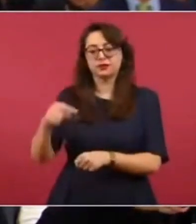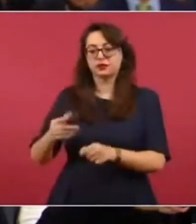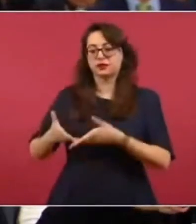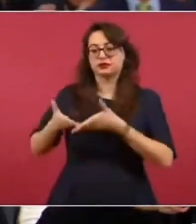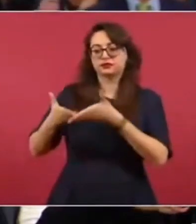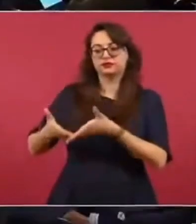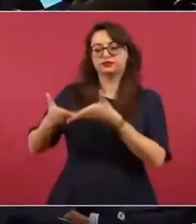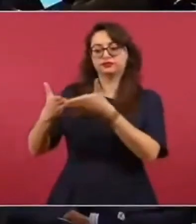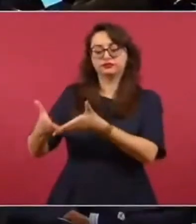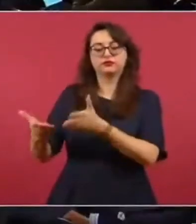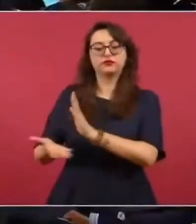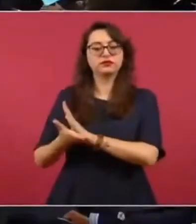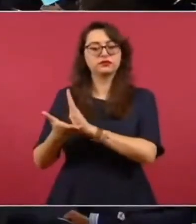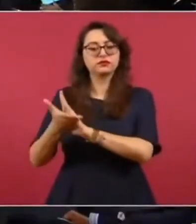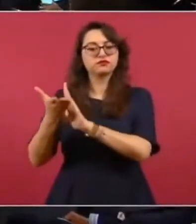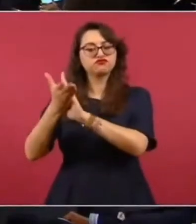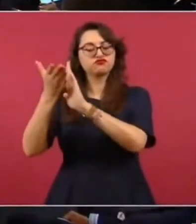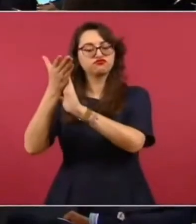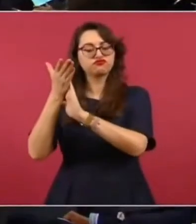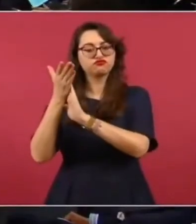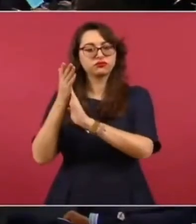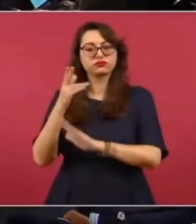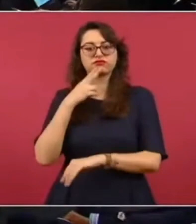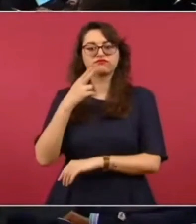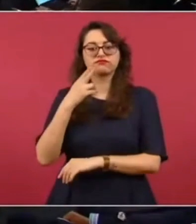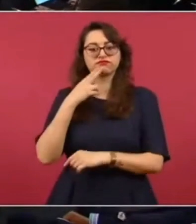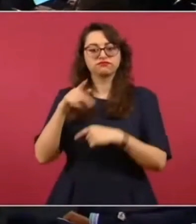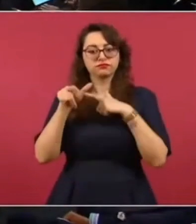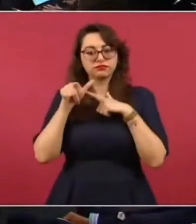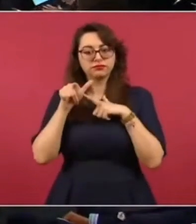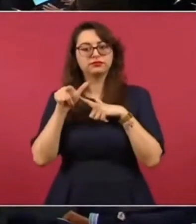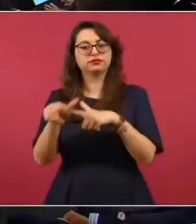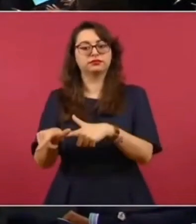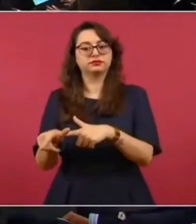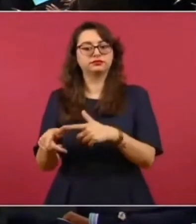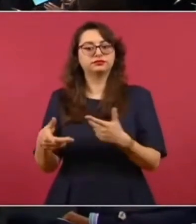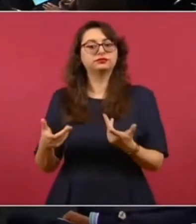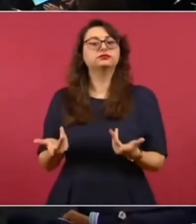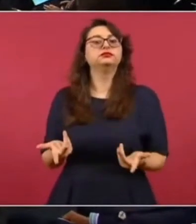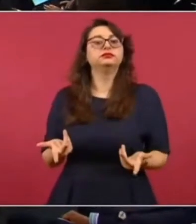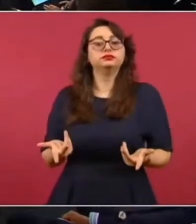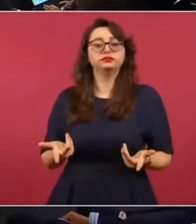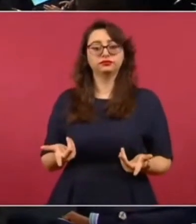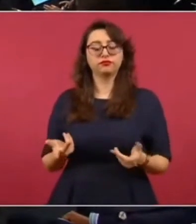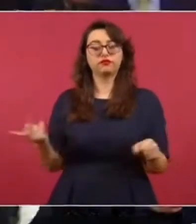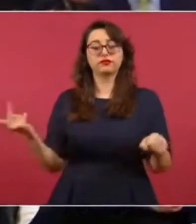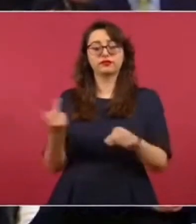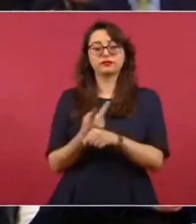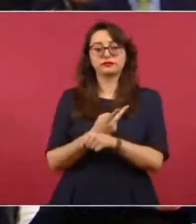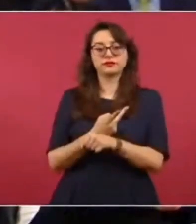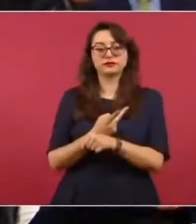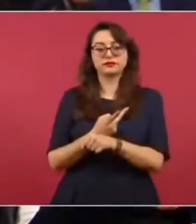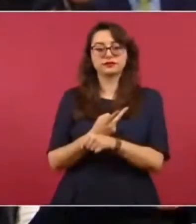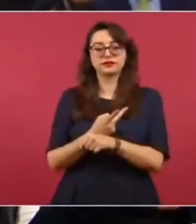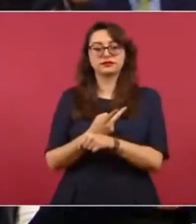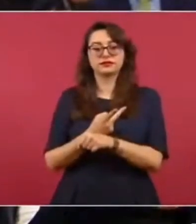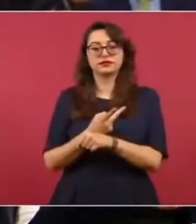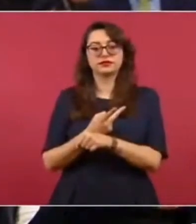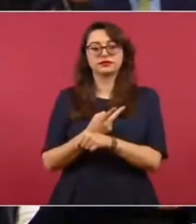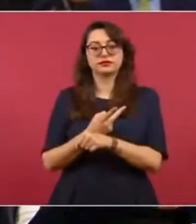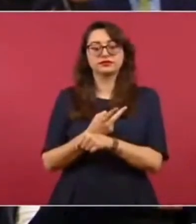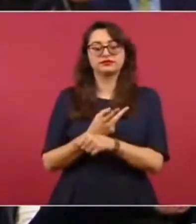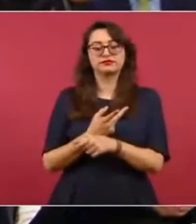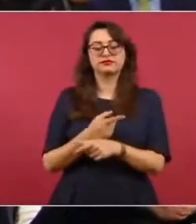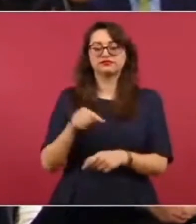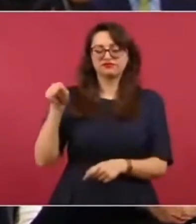tiene Calica y saber si hay alguna idea es que el